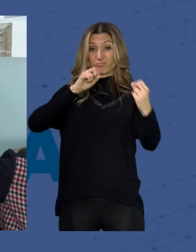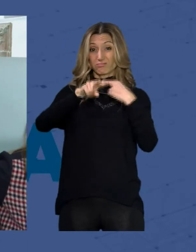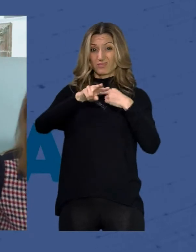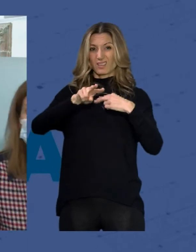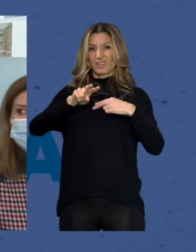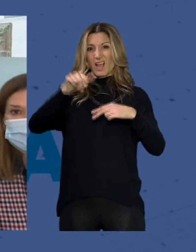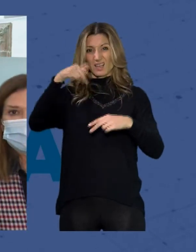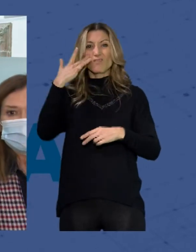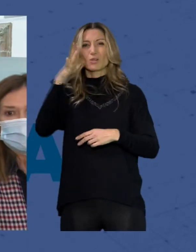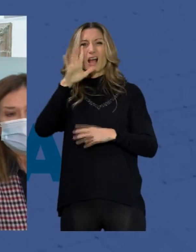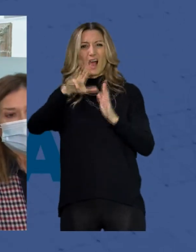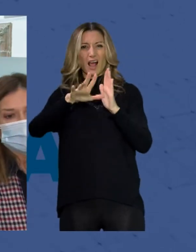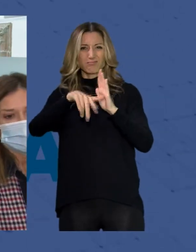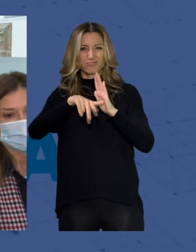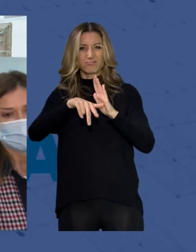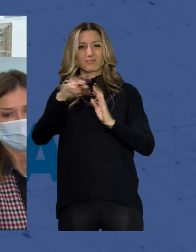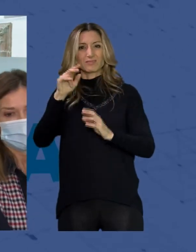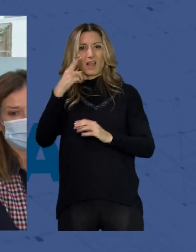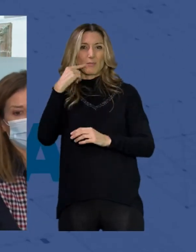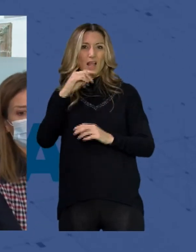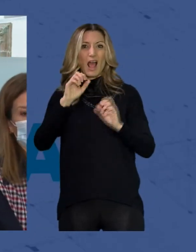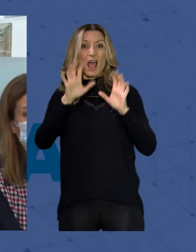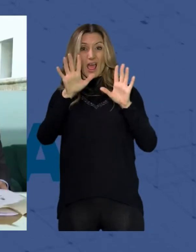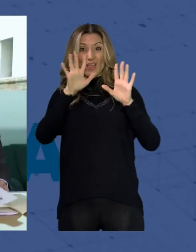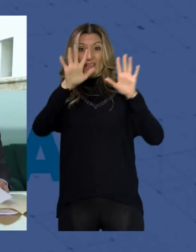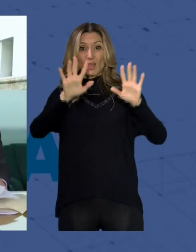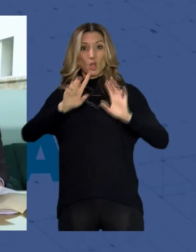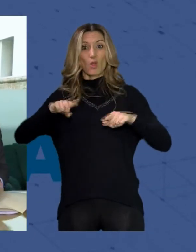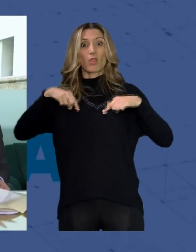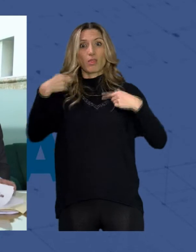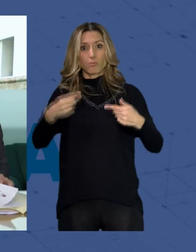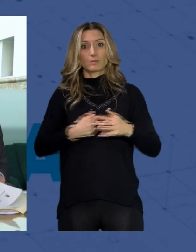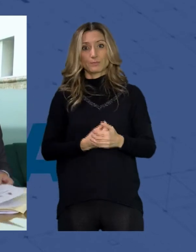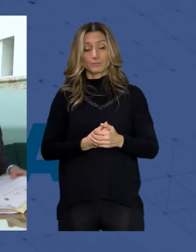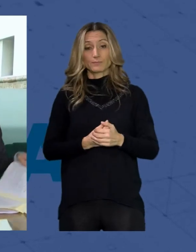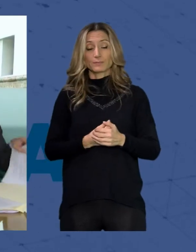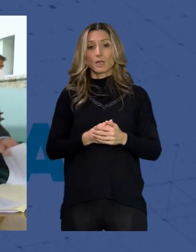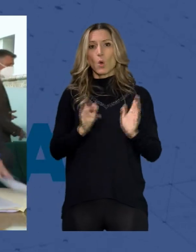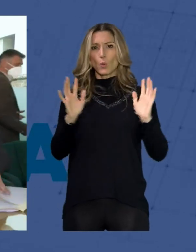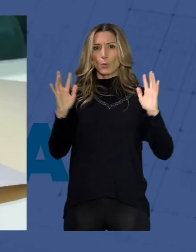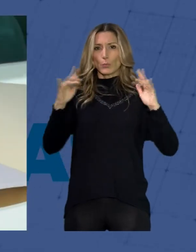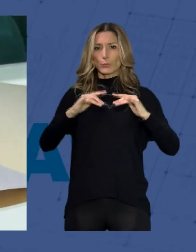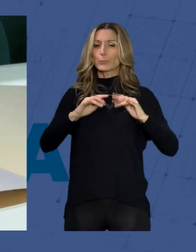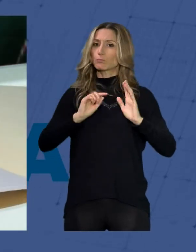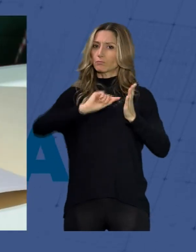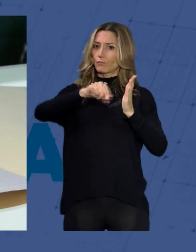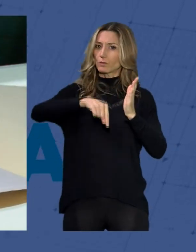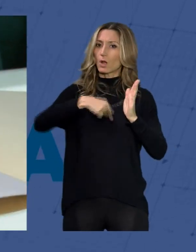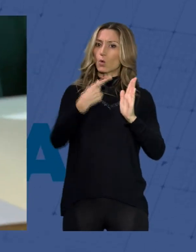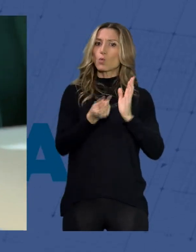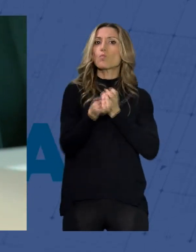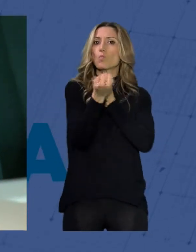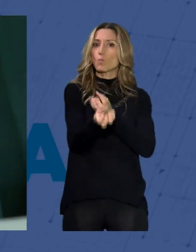años después del año en que nos lo prometieron un encuentro que ha culminado con la rúbrica de un manifiesto que